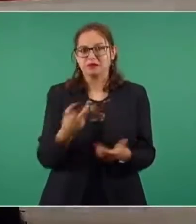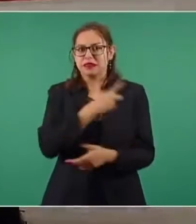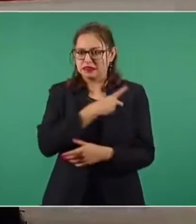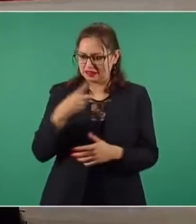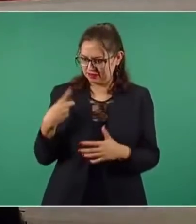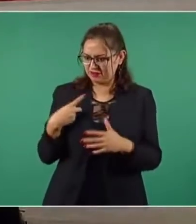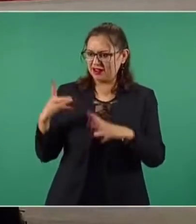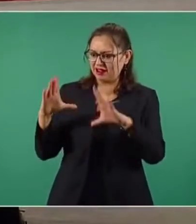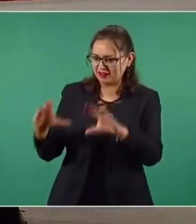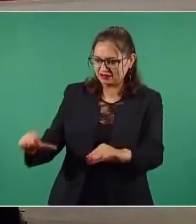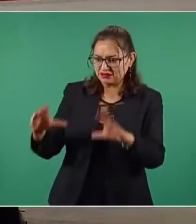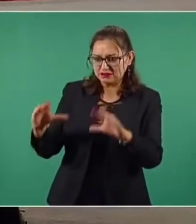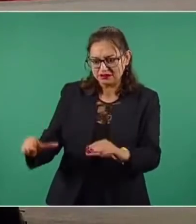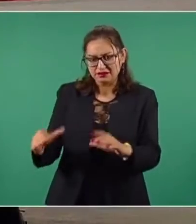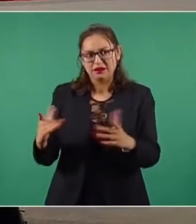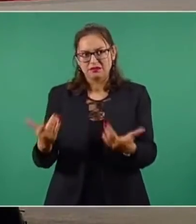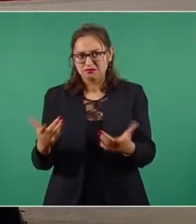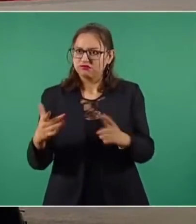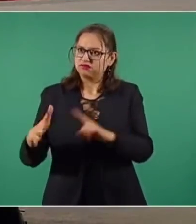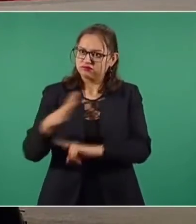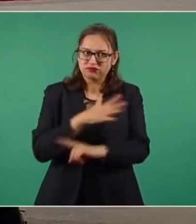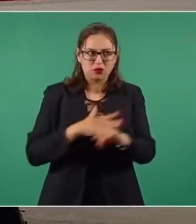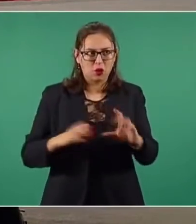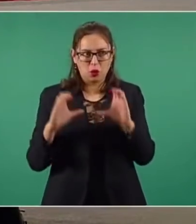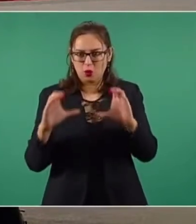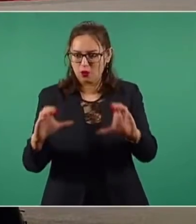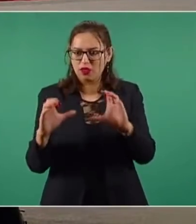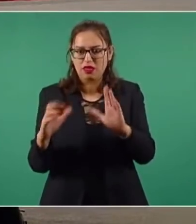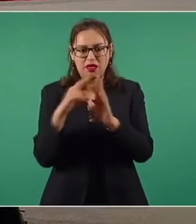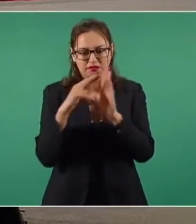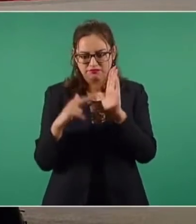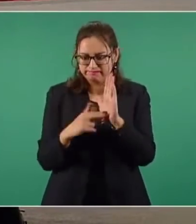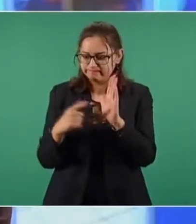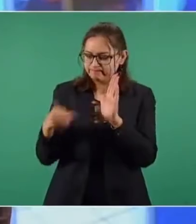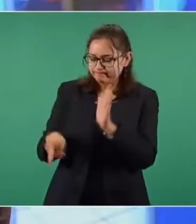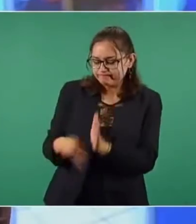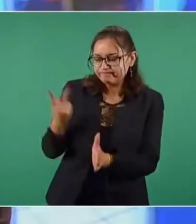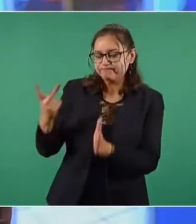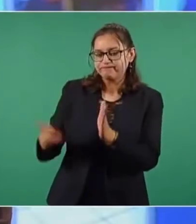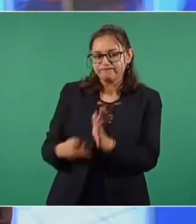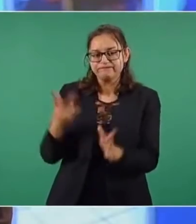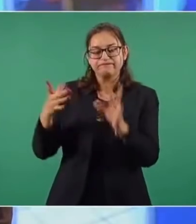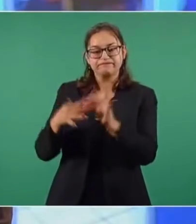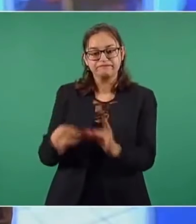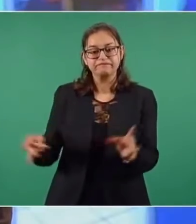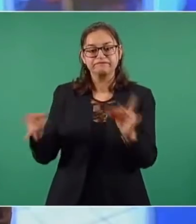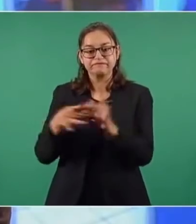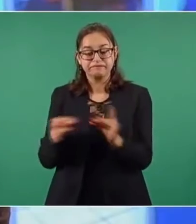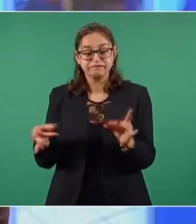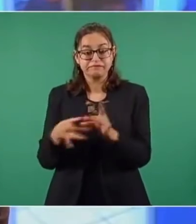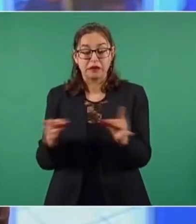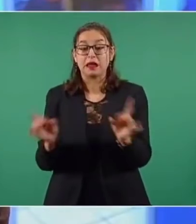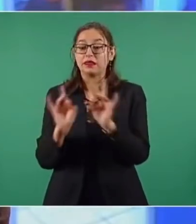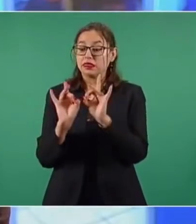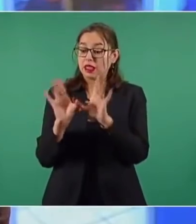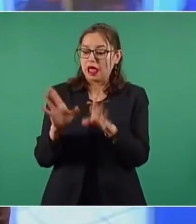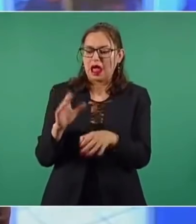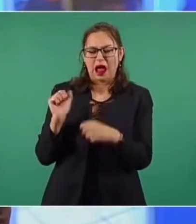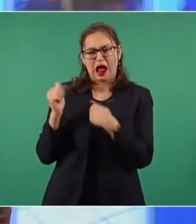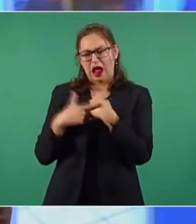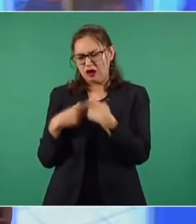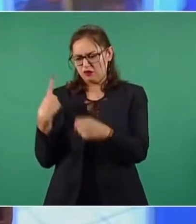precisamente de seguridad. Recordemos que ante un caso hay que avisar inmediatamente a las autoridades